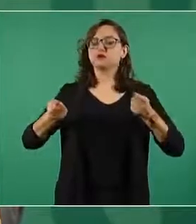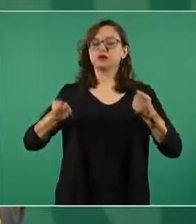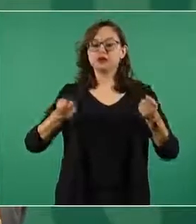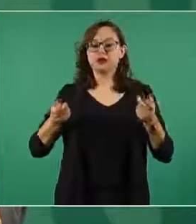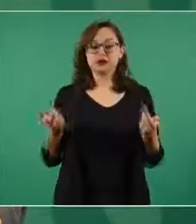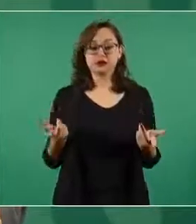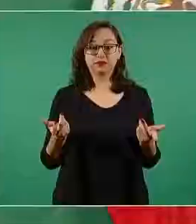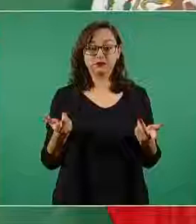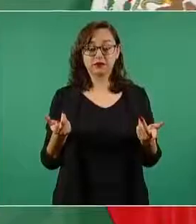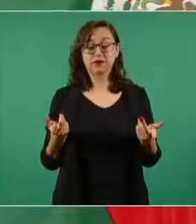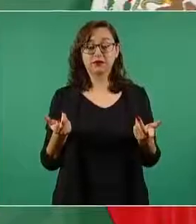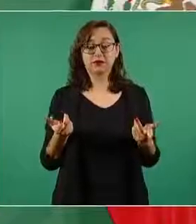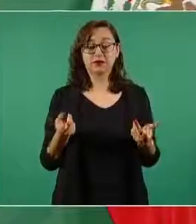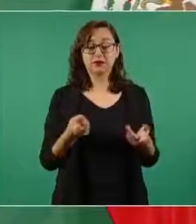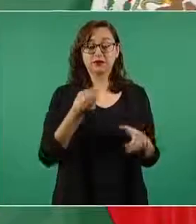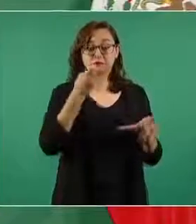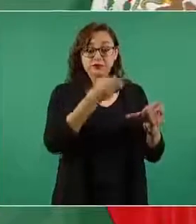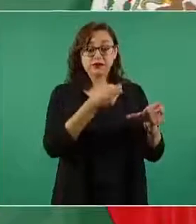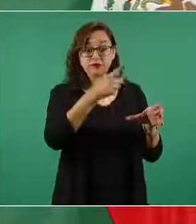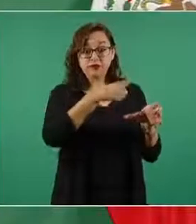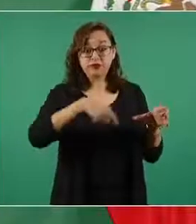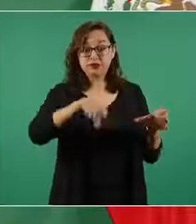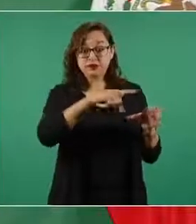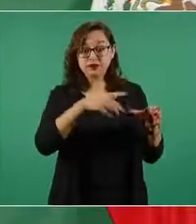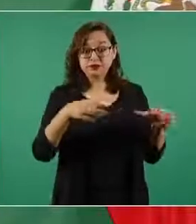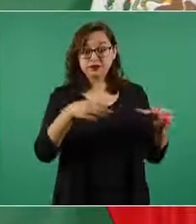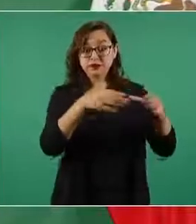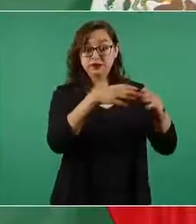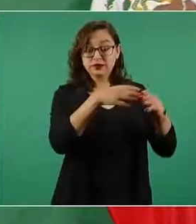sus empleados,